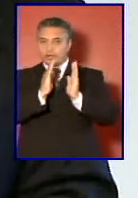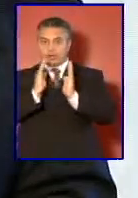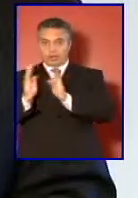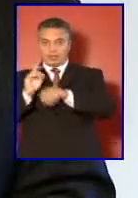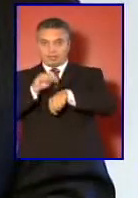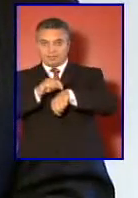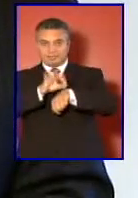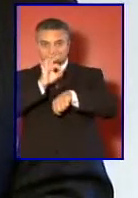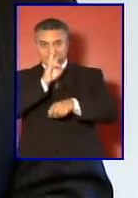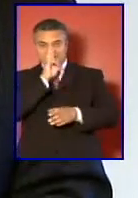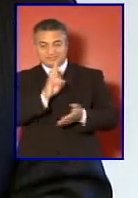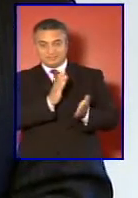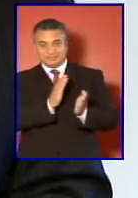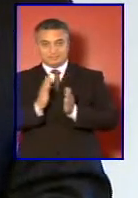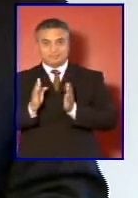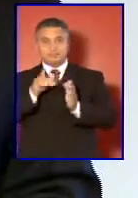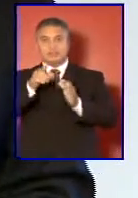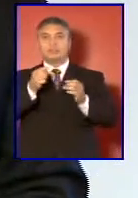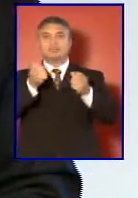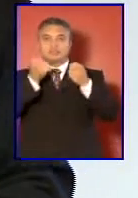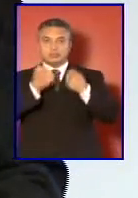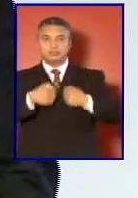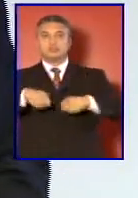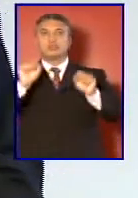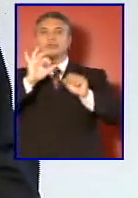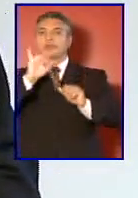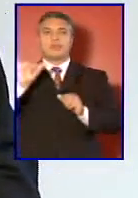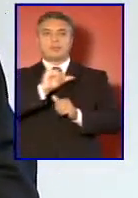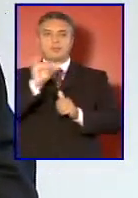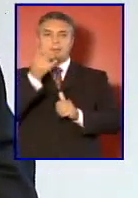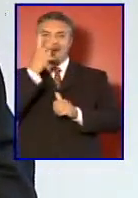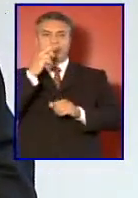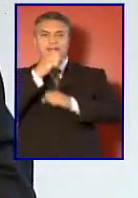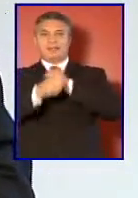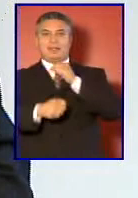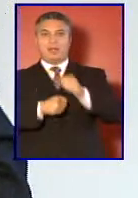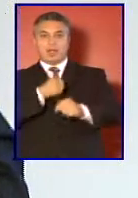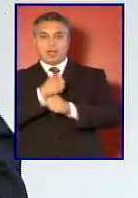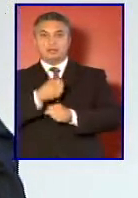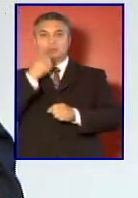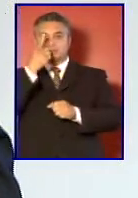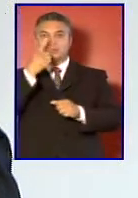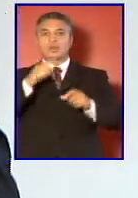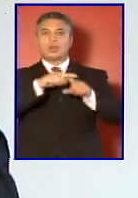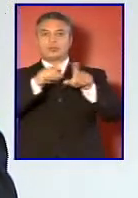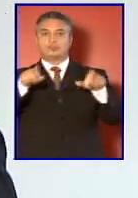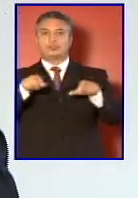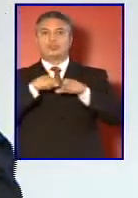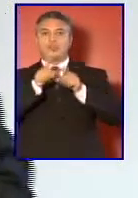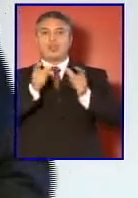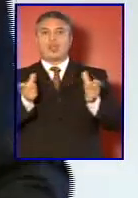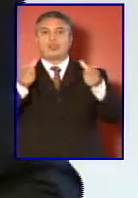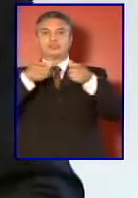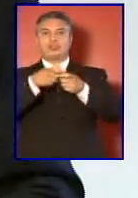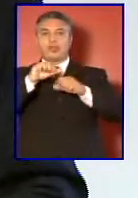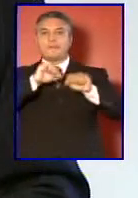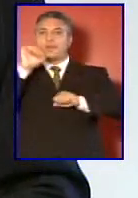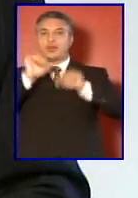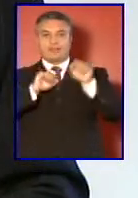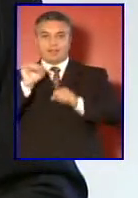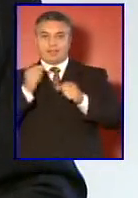el triunfo después de 20 años de una coalición política distinta,